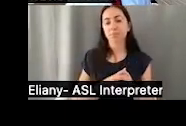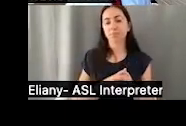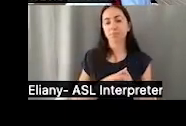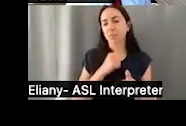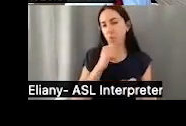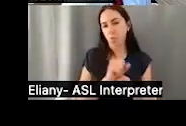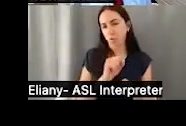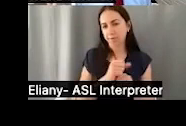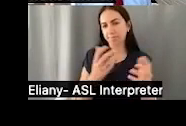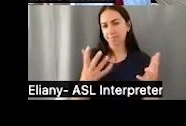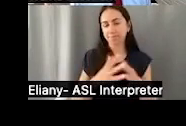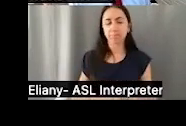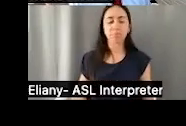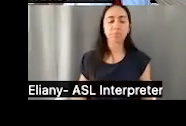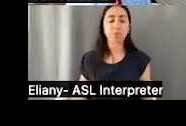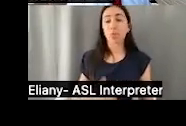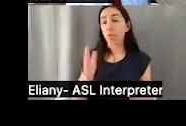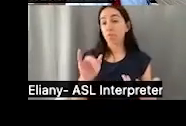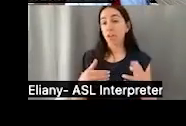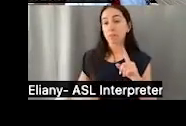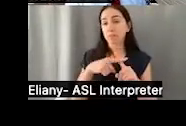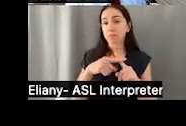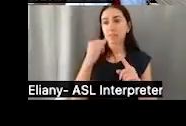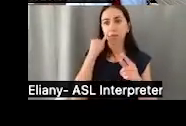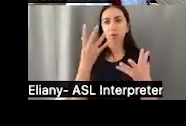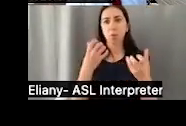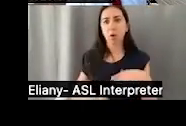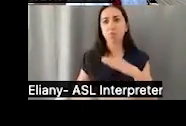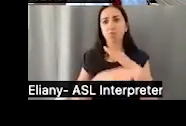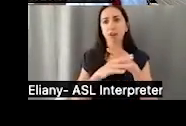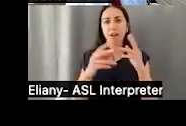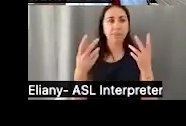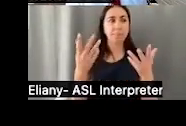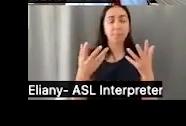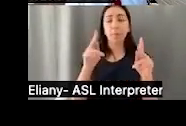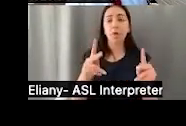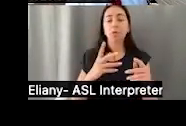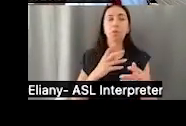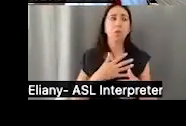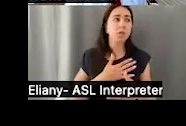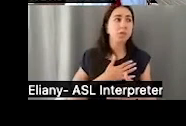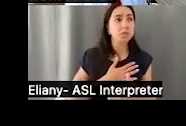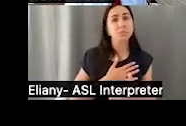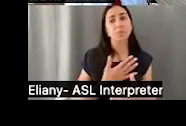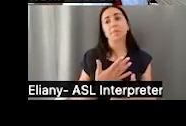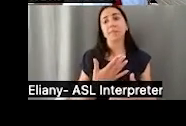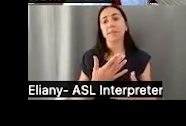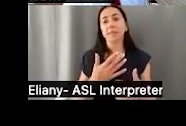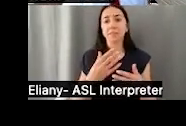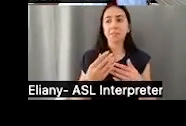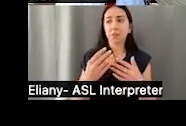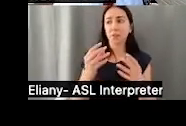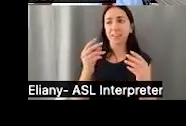necesidades especiales si no funciona. Eso es una ventaja si queremos proteger a una persona que tal vez pueda ser vulnerable,